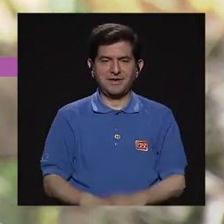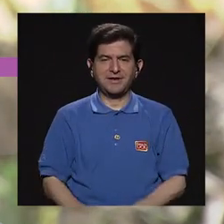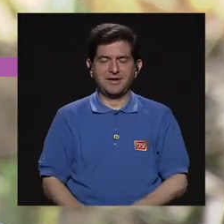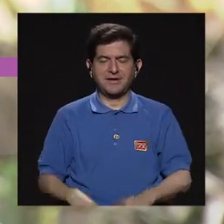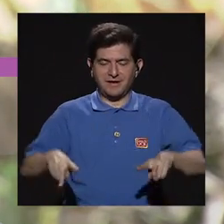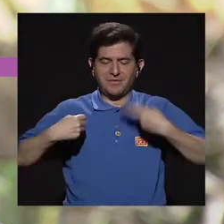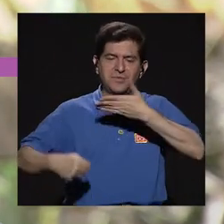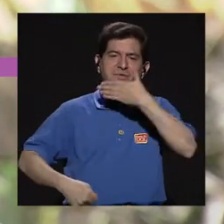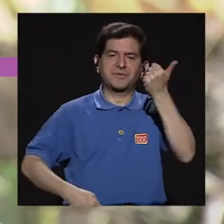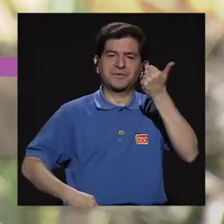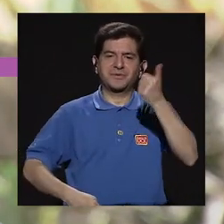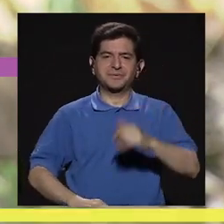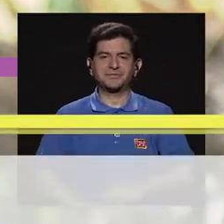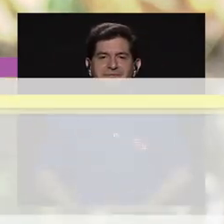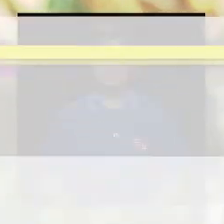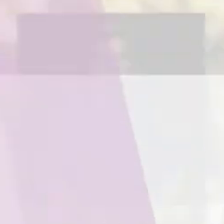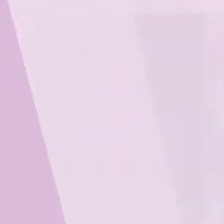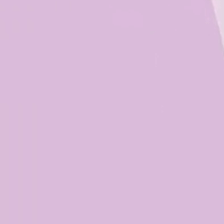con más de Vivir Mejor.